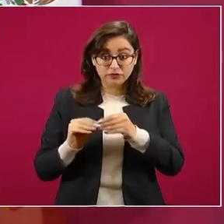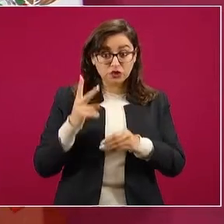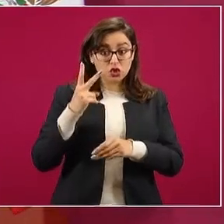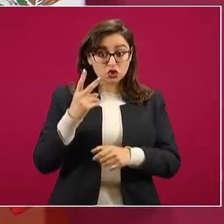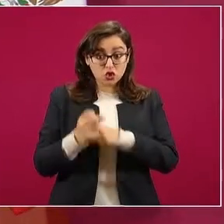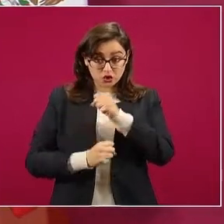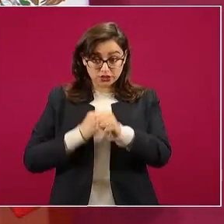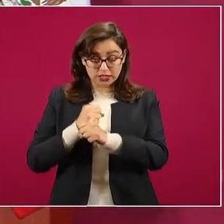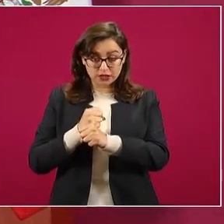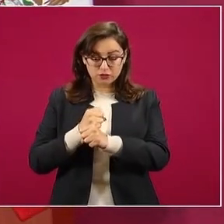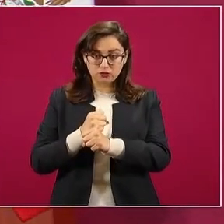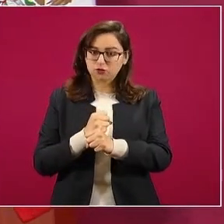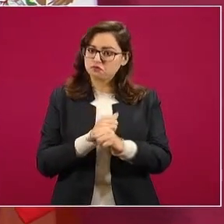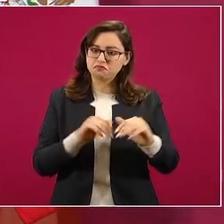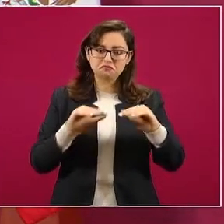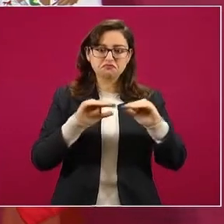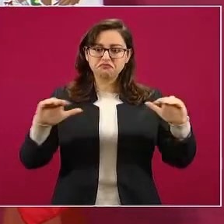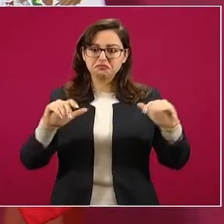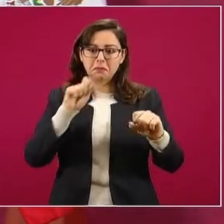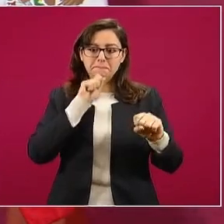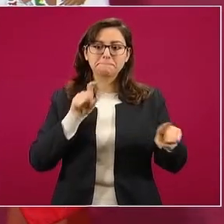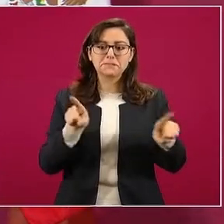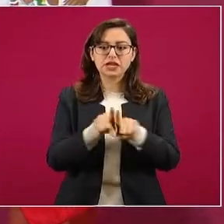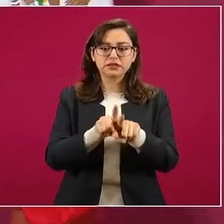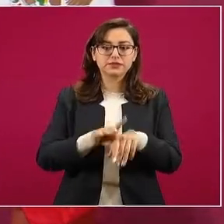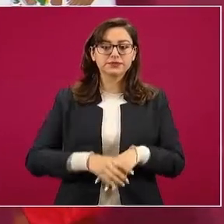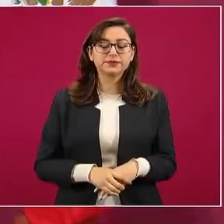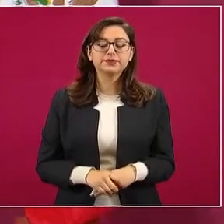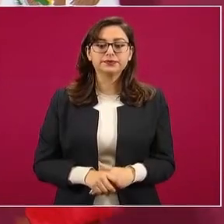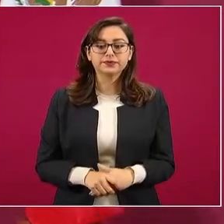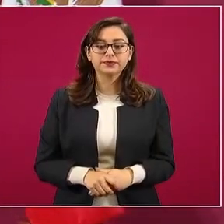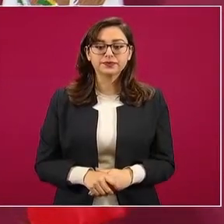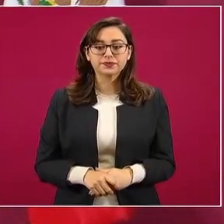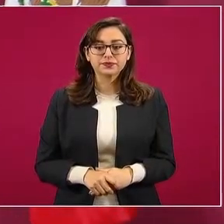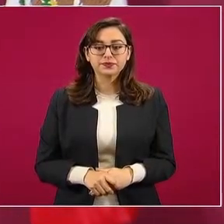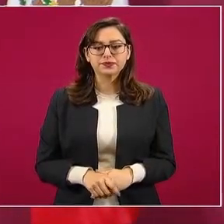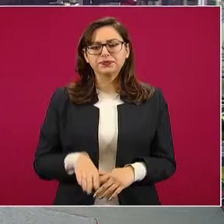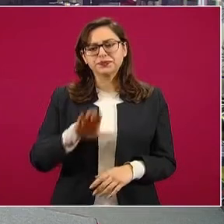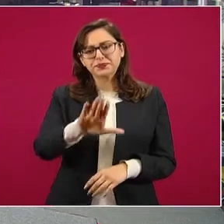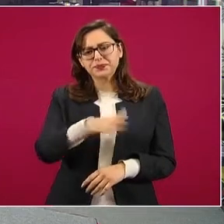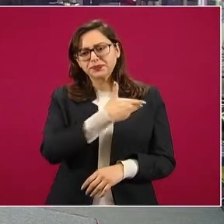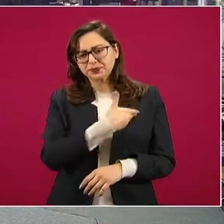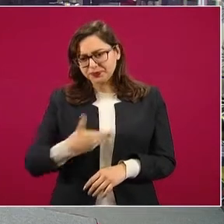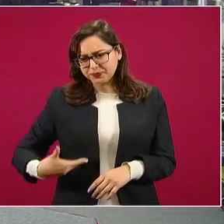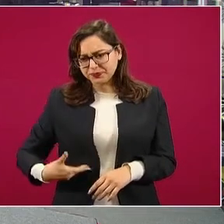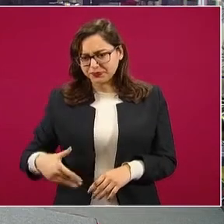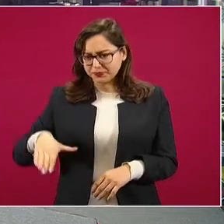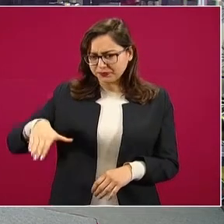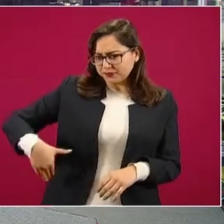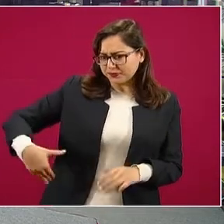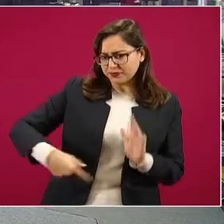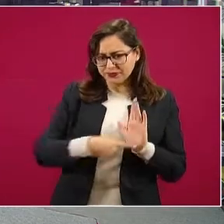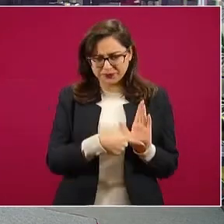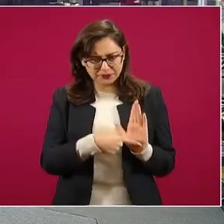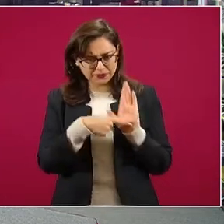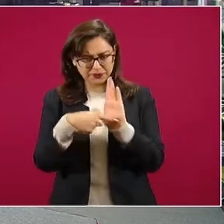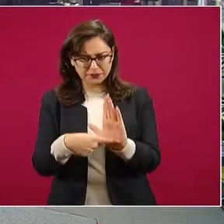nos mantenemos en términos reales. Presidente, de estas cifras que nos acaba de mostrar,